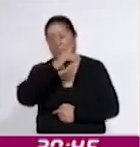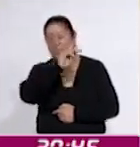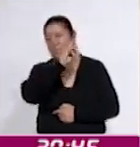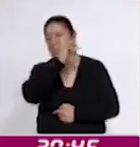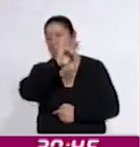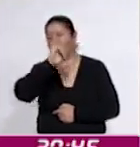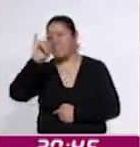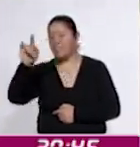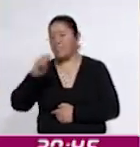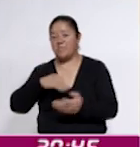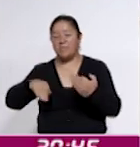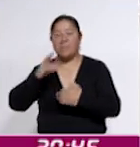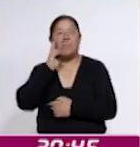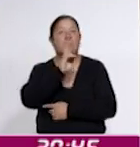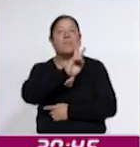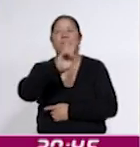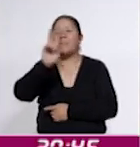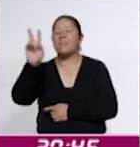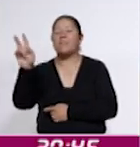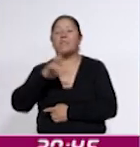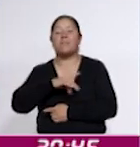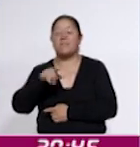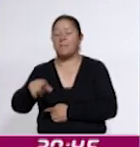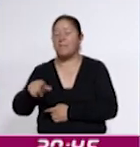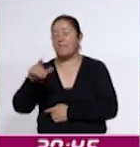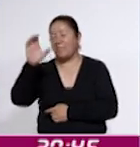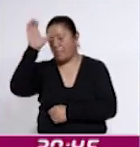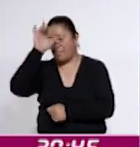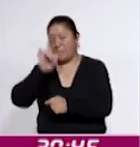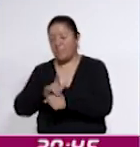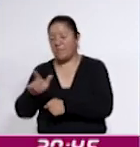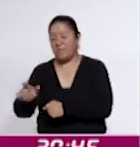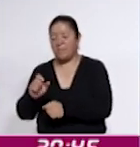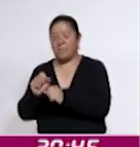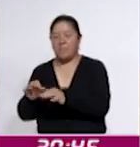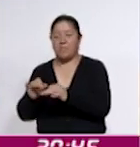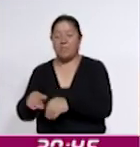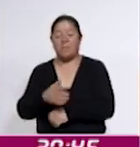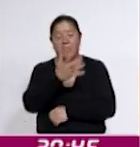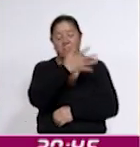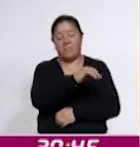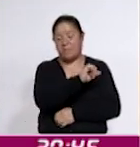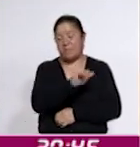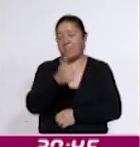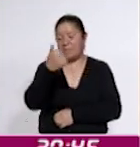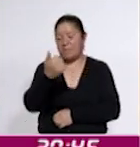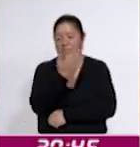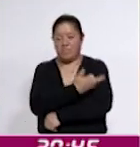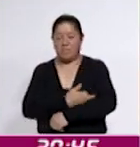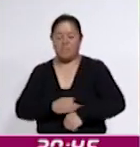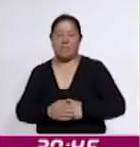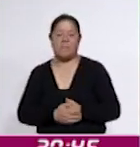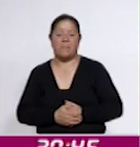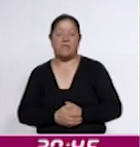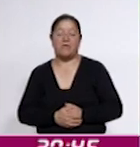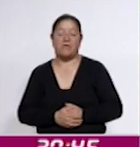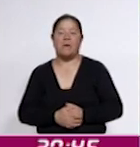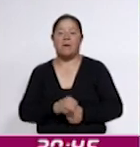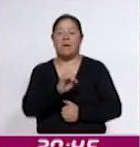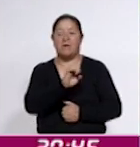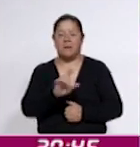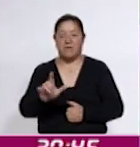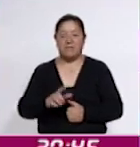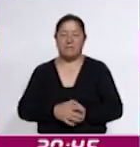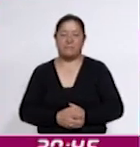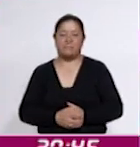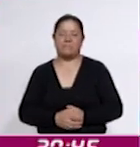pueden observar en la Galería del Palacio de la Cultura en un horario de 10 a 18 horas. Para Corazín Noticias, Edith López.